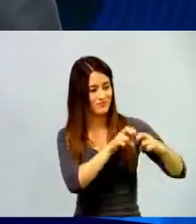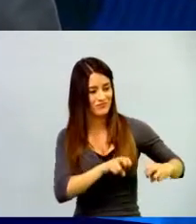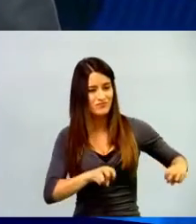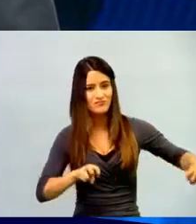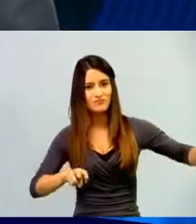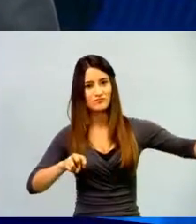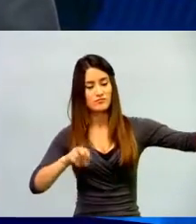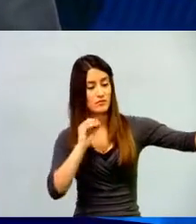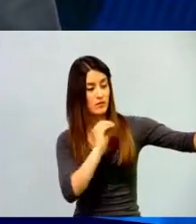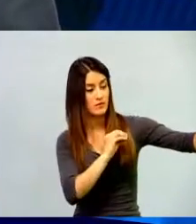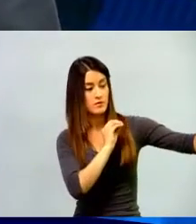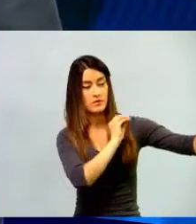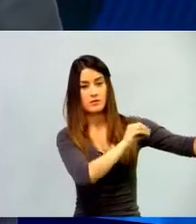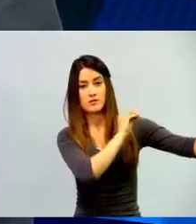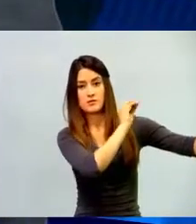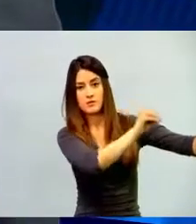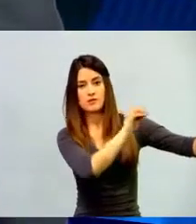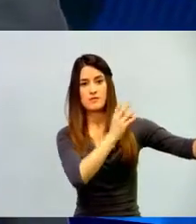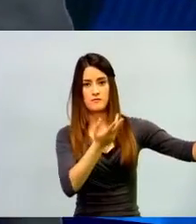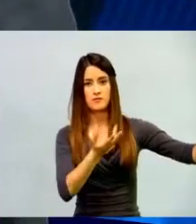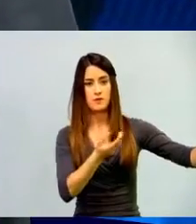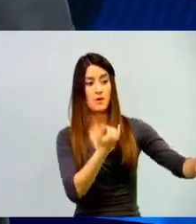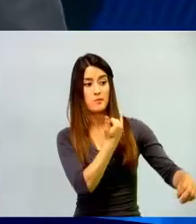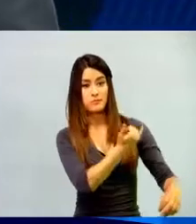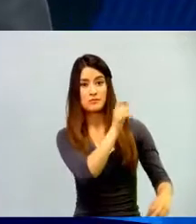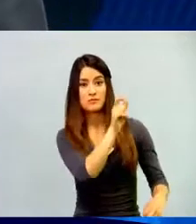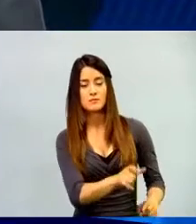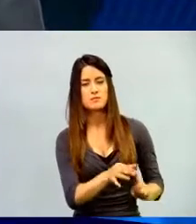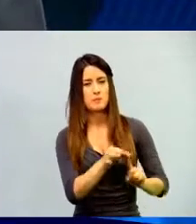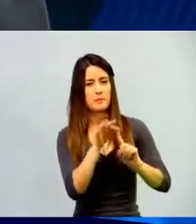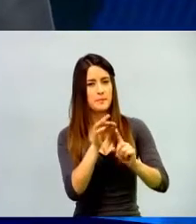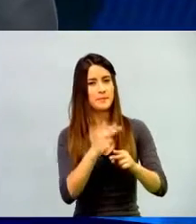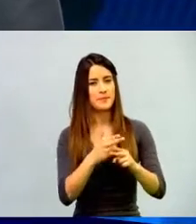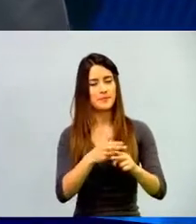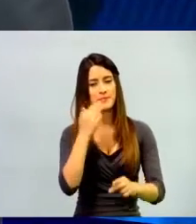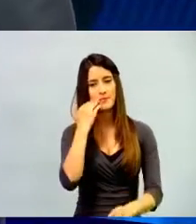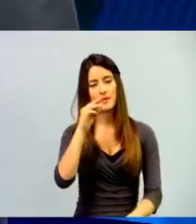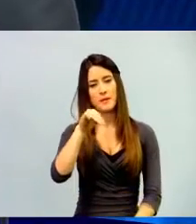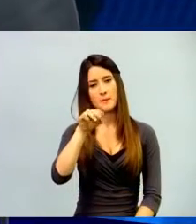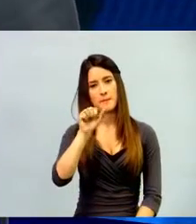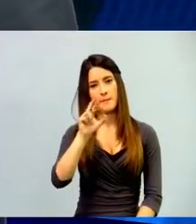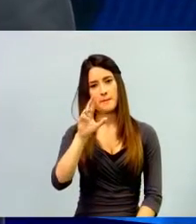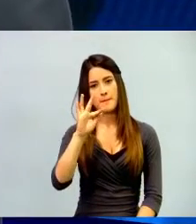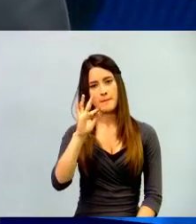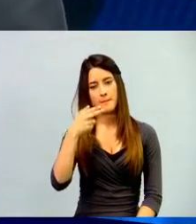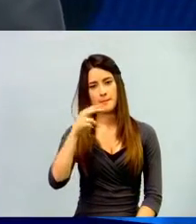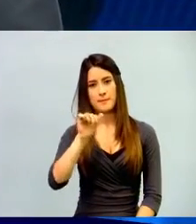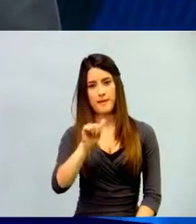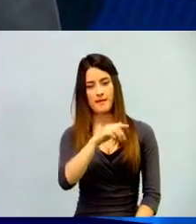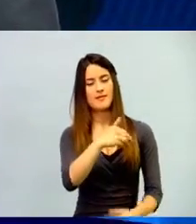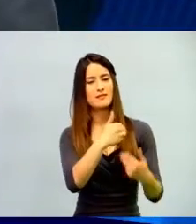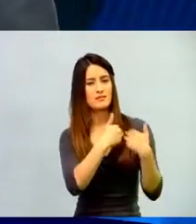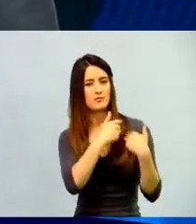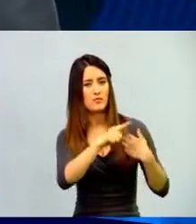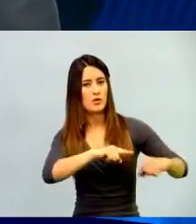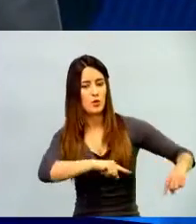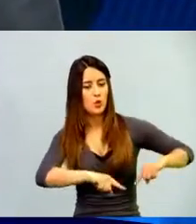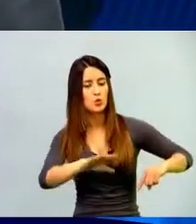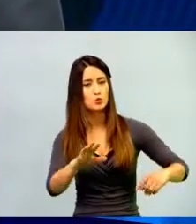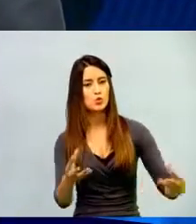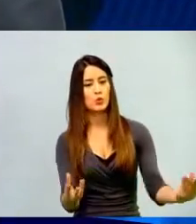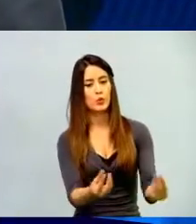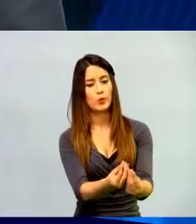una persona muy especial que se trata de Marta Patricia Rodríguez. Ella es la coordinadora del grupo de